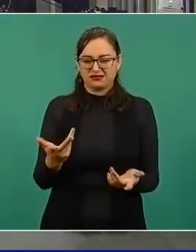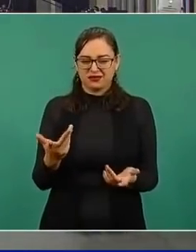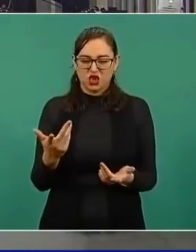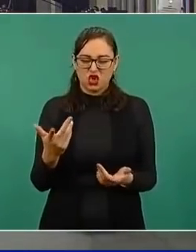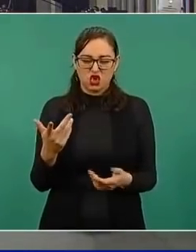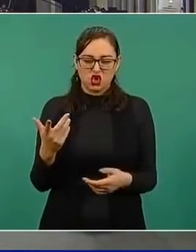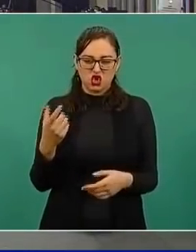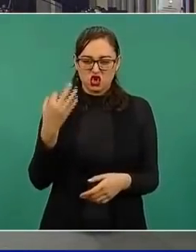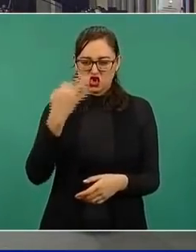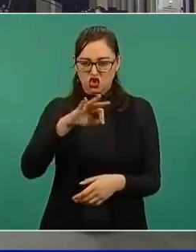Libro… Presidente, y aprovecho.